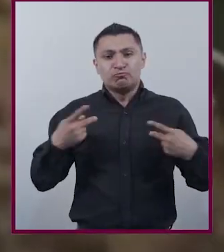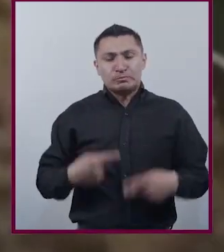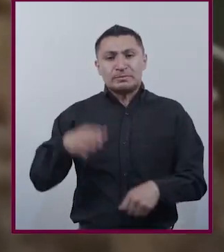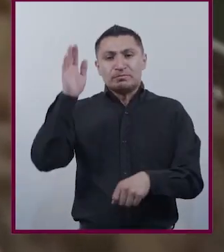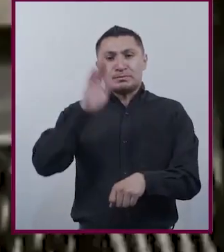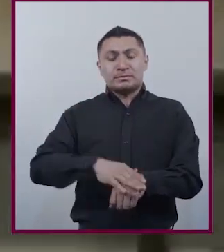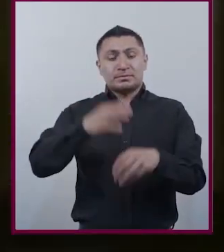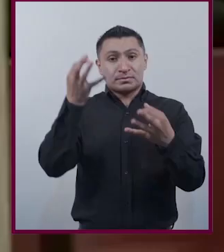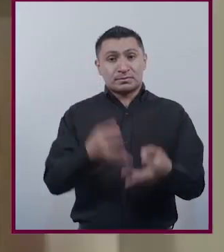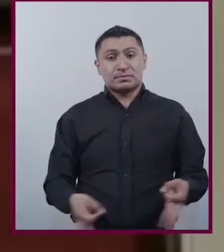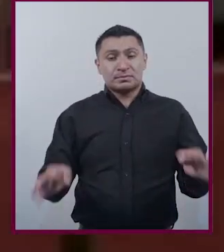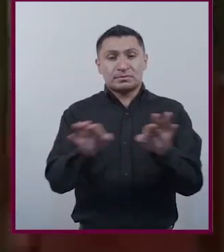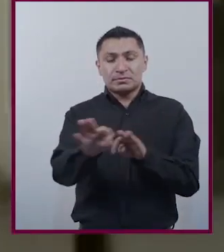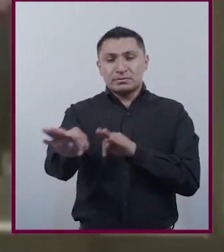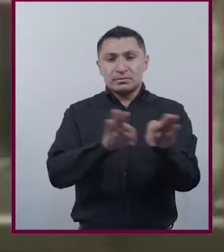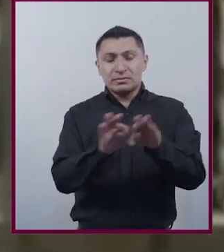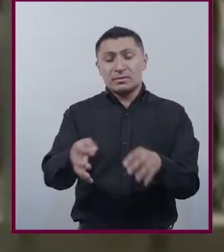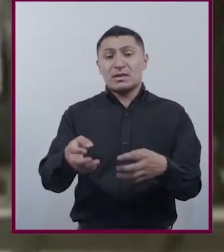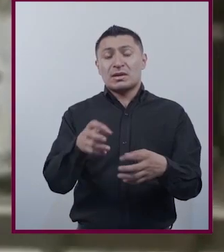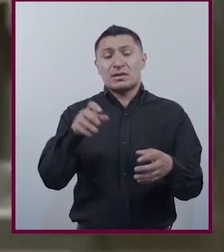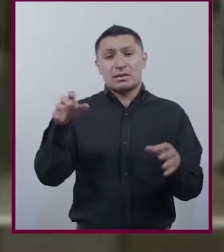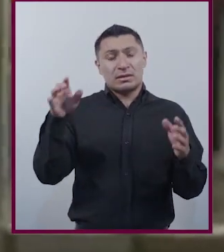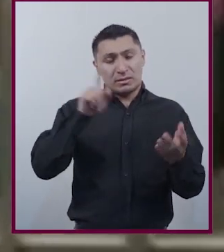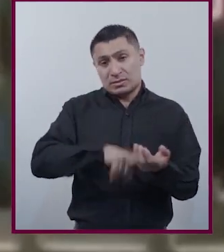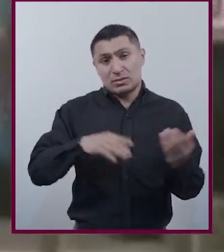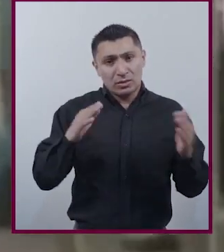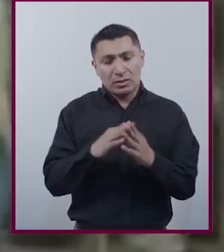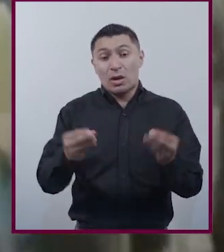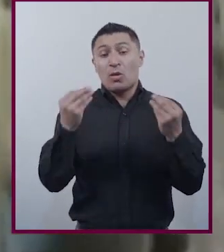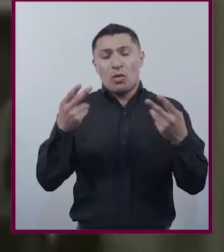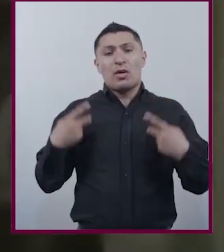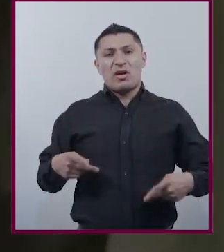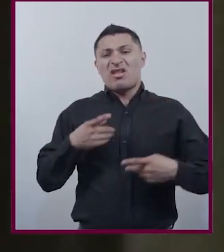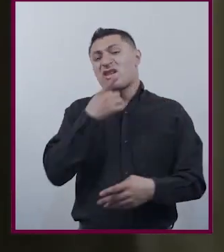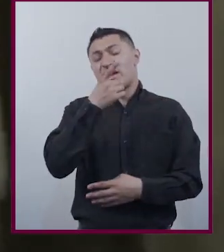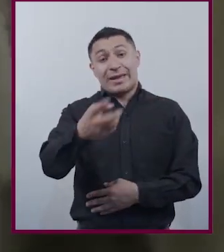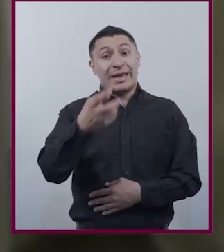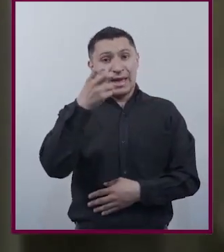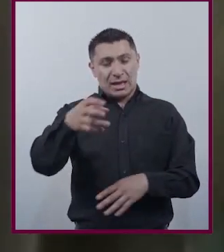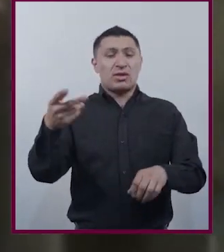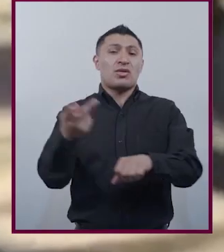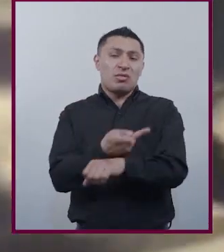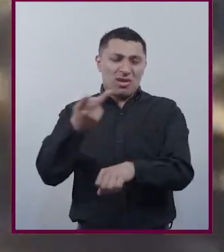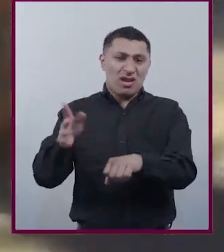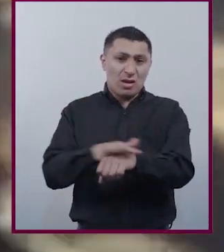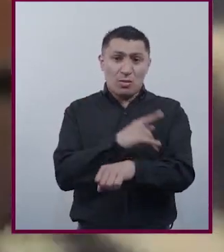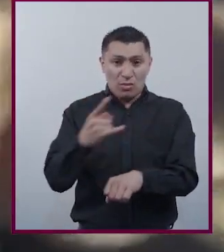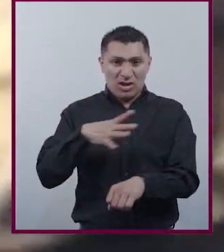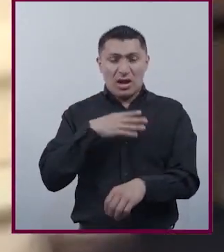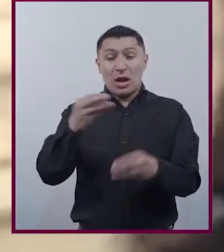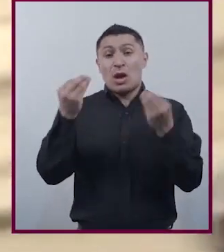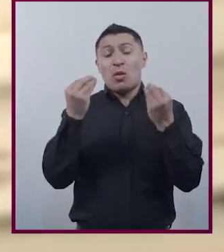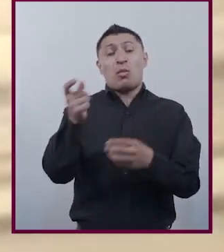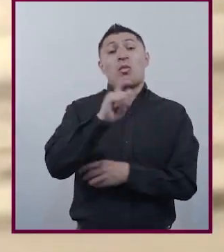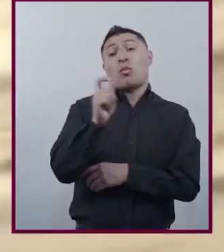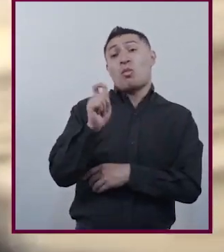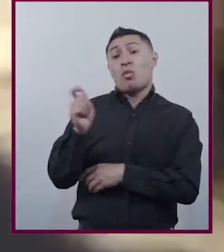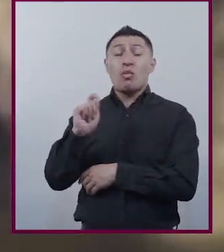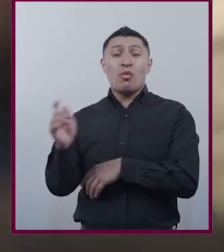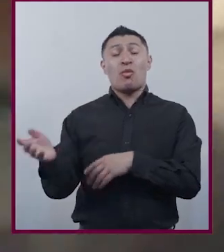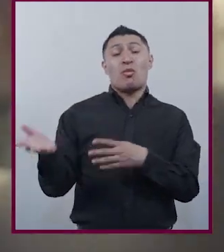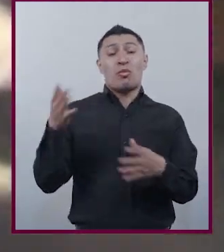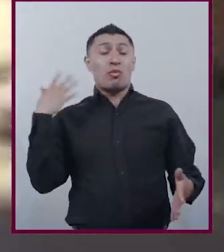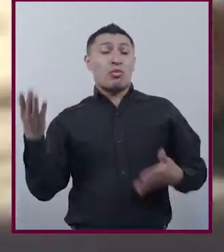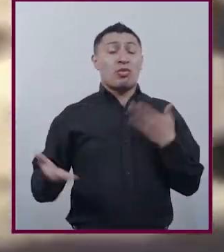principalmente trabajadoras de la maquila Muchas voces argumentaron que eso les pasaba por tener muchos novios Salir a